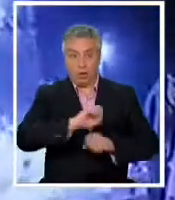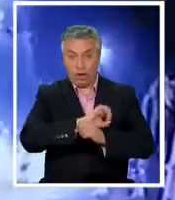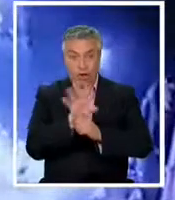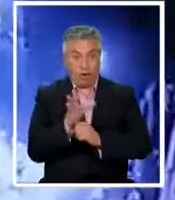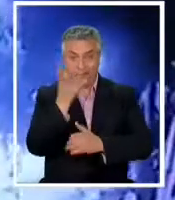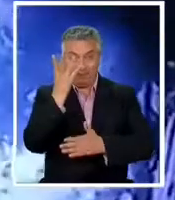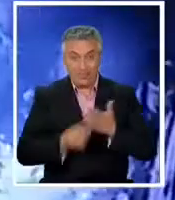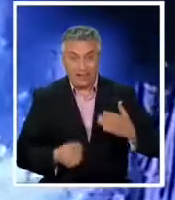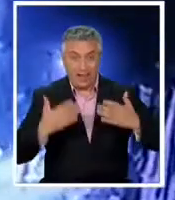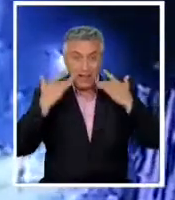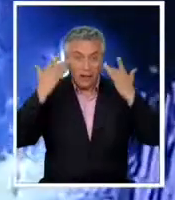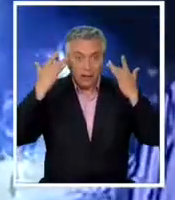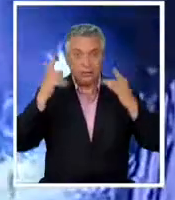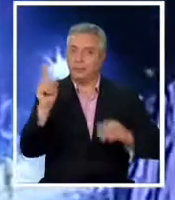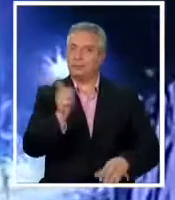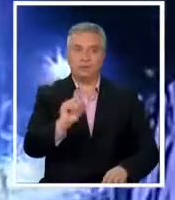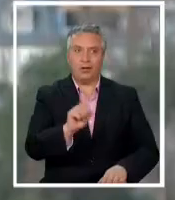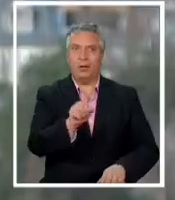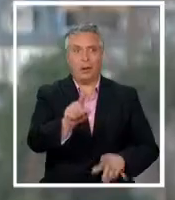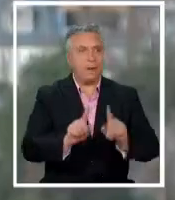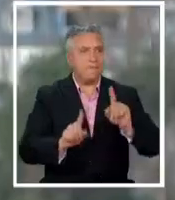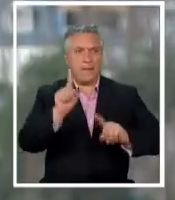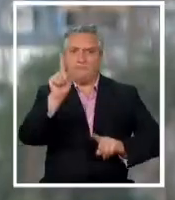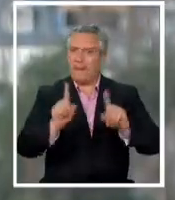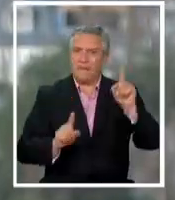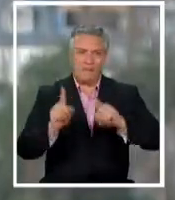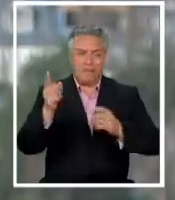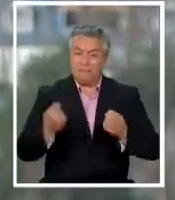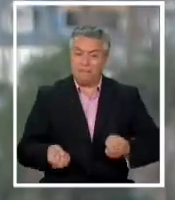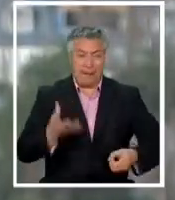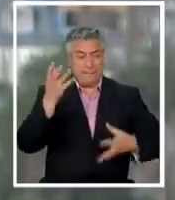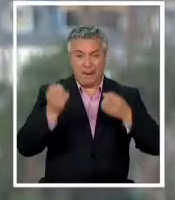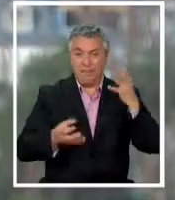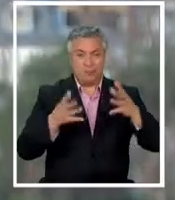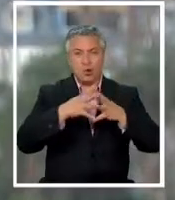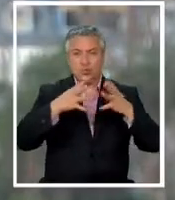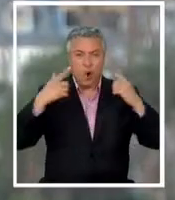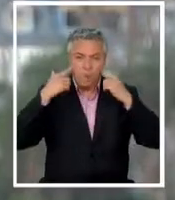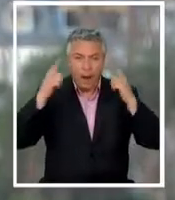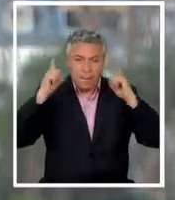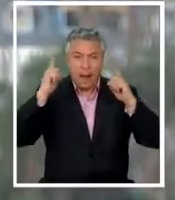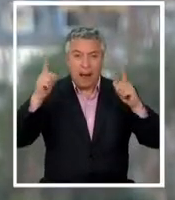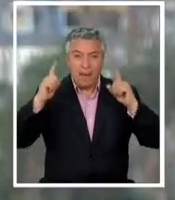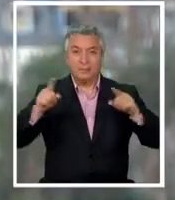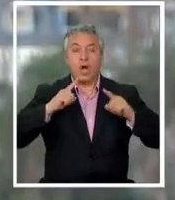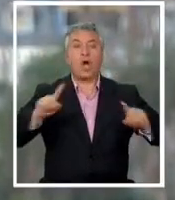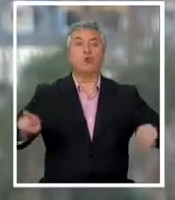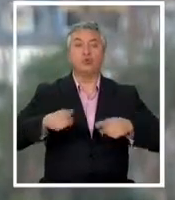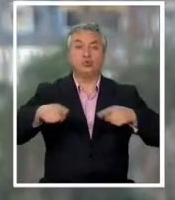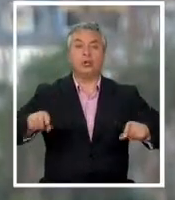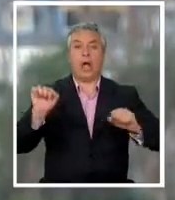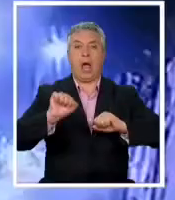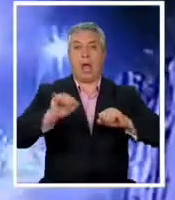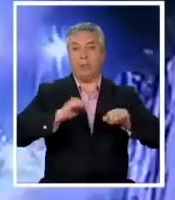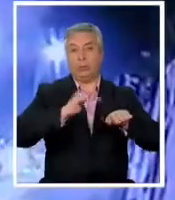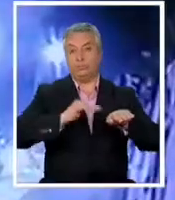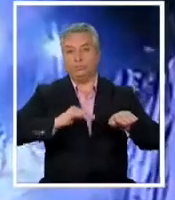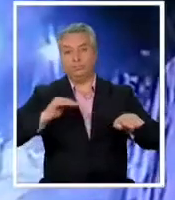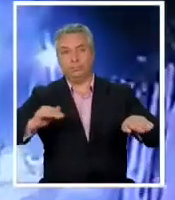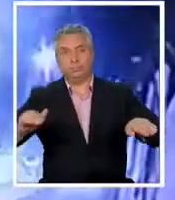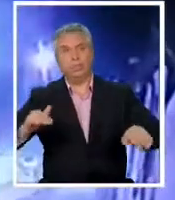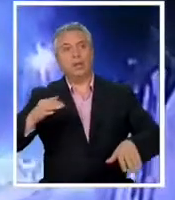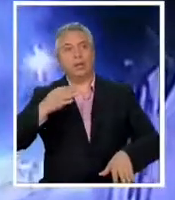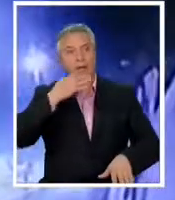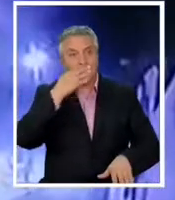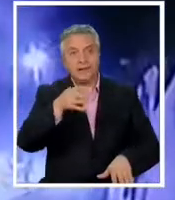se generaron fuegos artificiales una cantidad enorme de fuegos artificiales bastante bulla música vehículos estacionados acá dicen